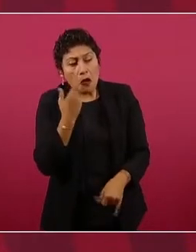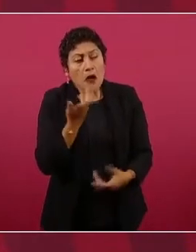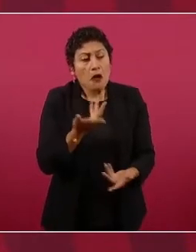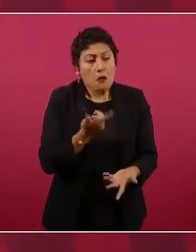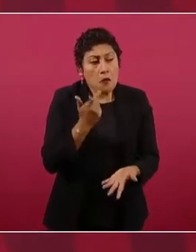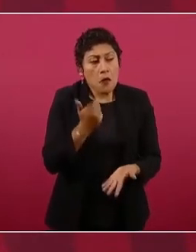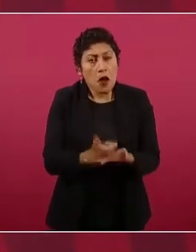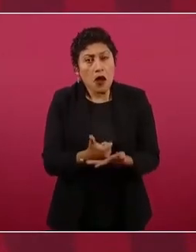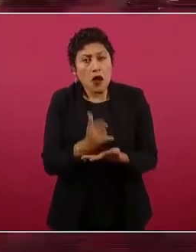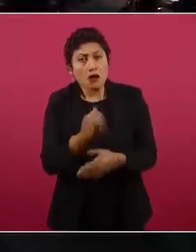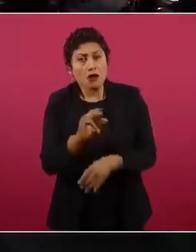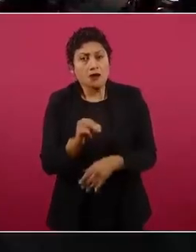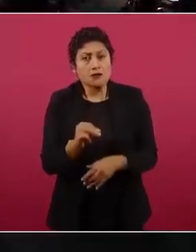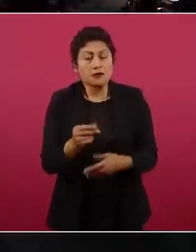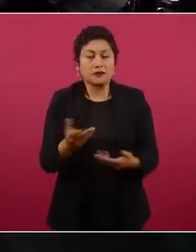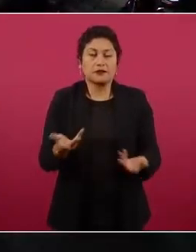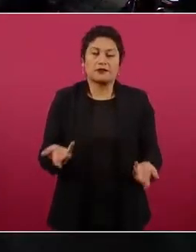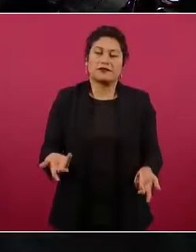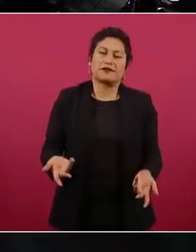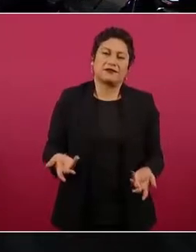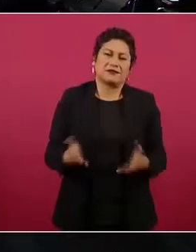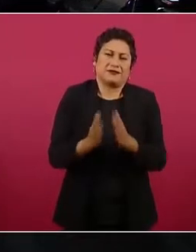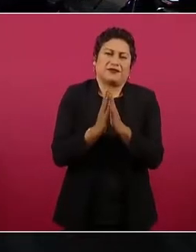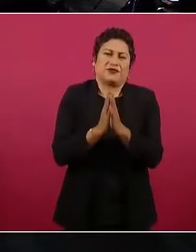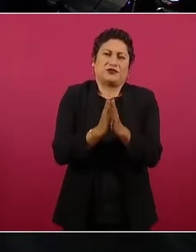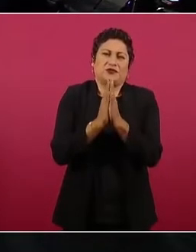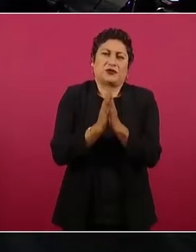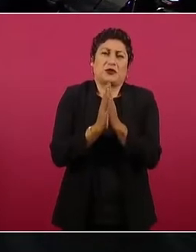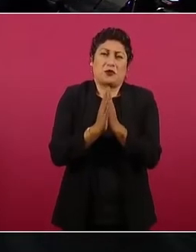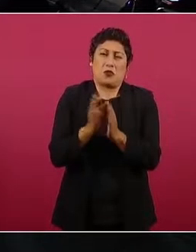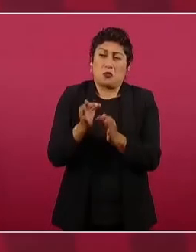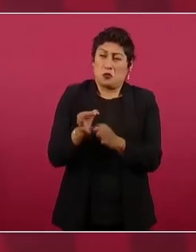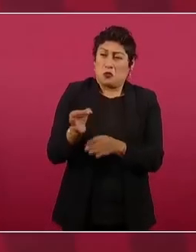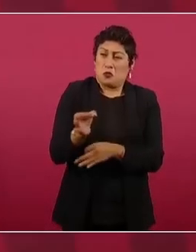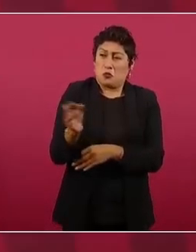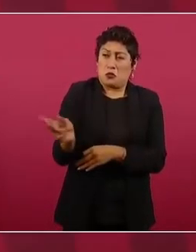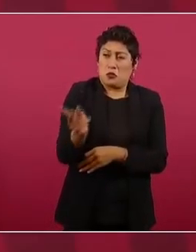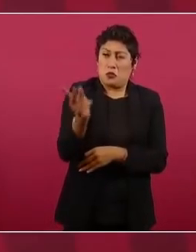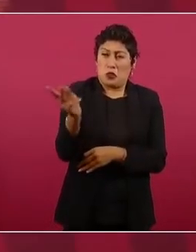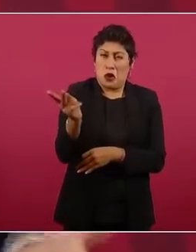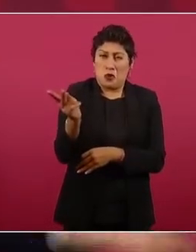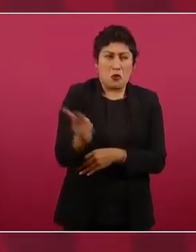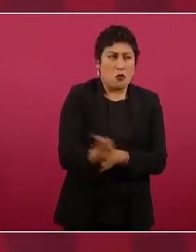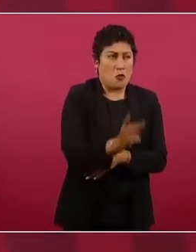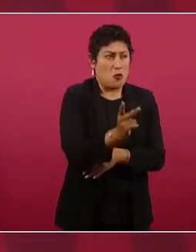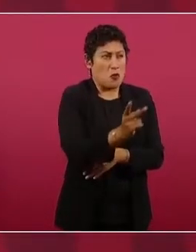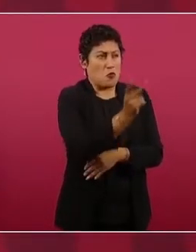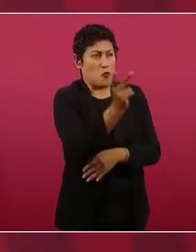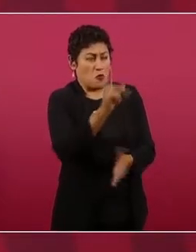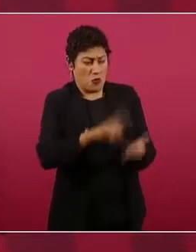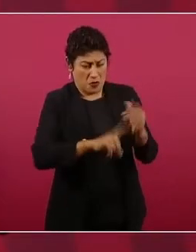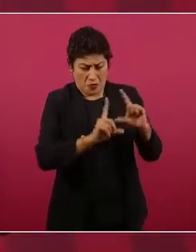¿cuándo va a tener internet la mayoría del pueblo de México? Nunca.